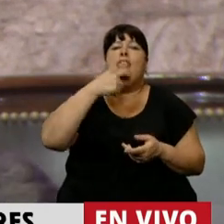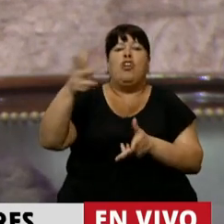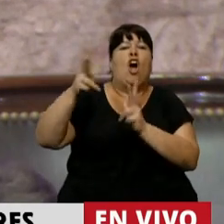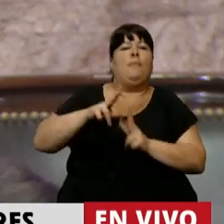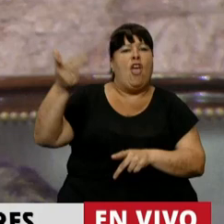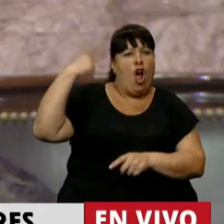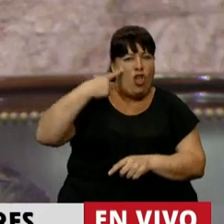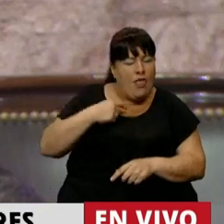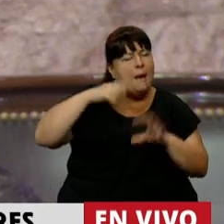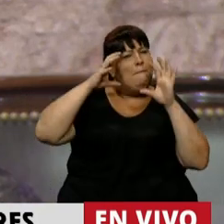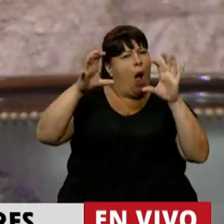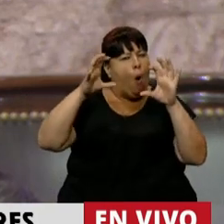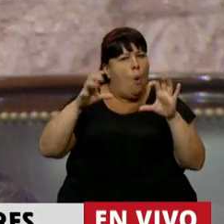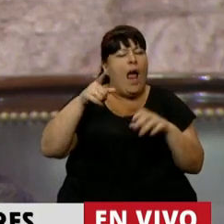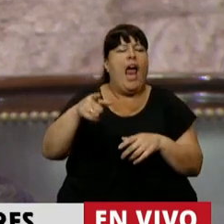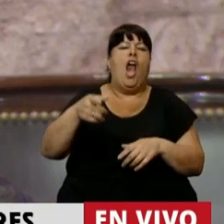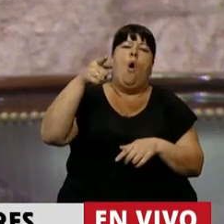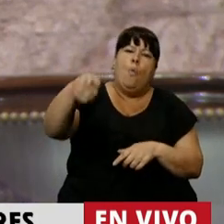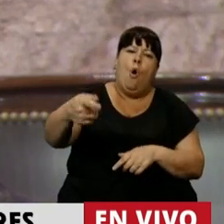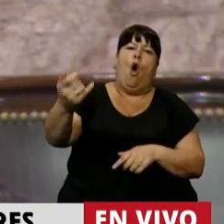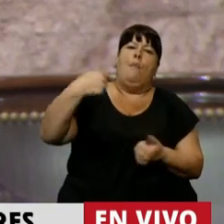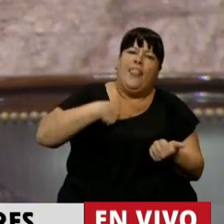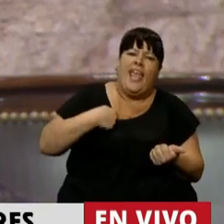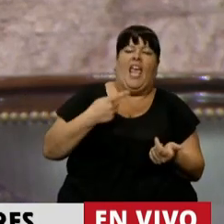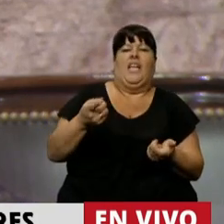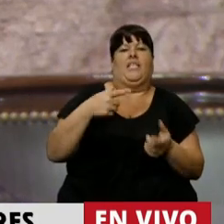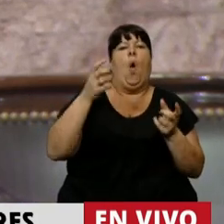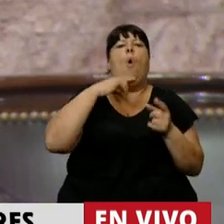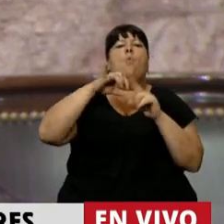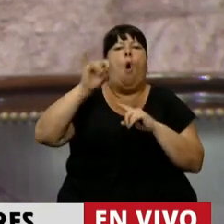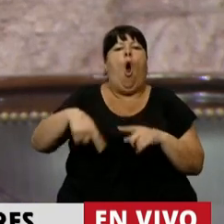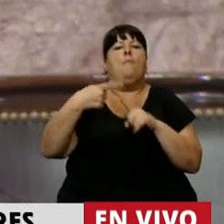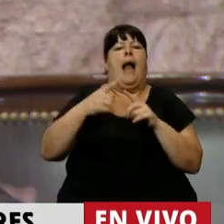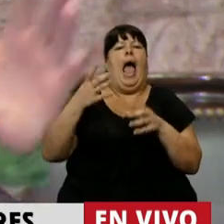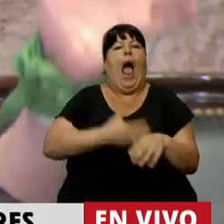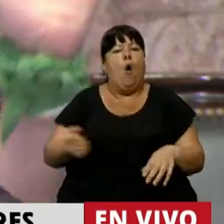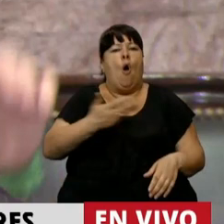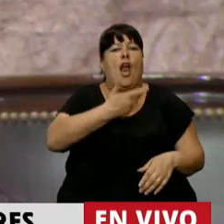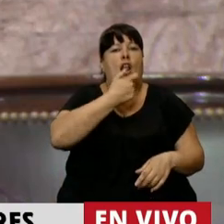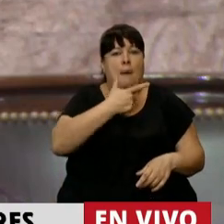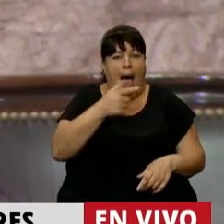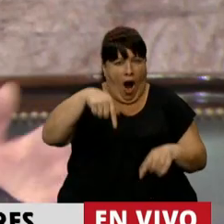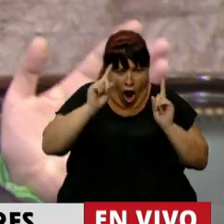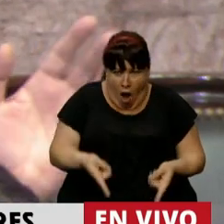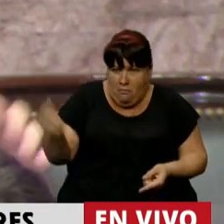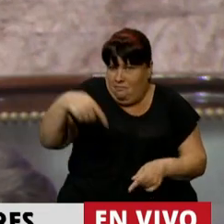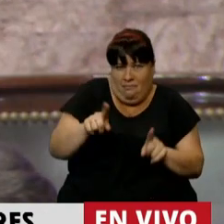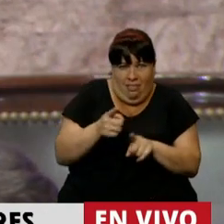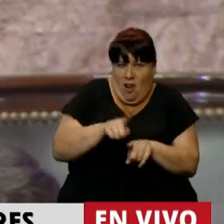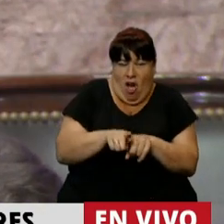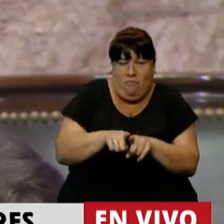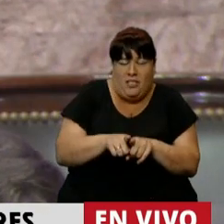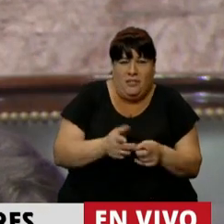decía el otro día, recuerdo, Nicolás, cuando vos me señalabas que estaba dando cuórum para un ajuste en el gobierno de Macri. Bueno, hoy hizo lo mismo, hoy hizo lo mismo.